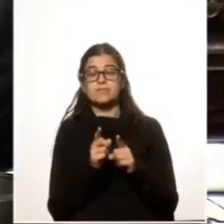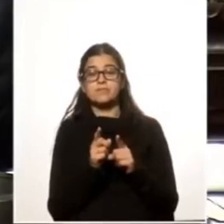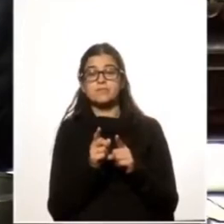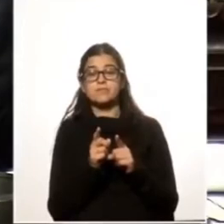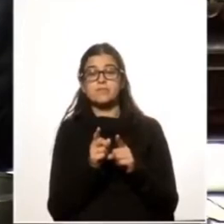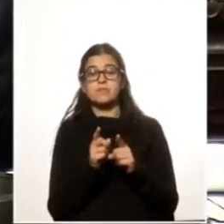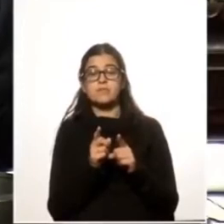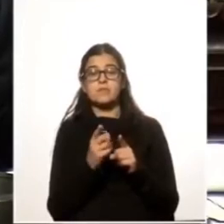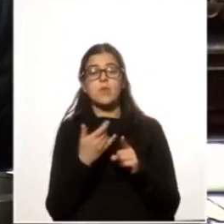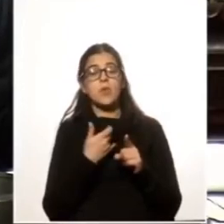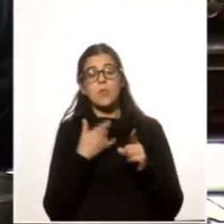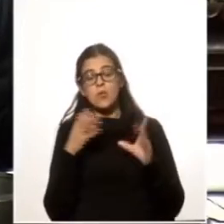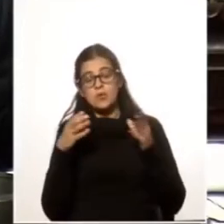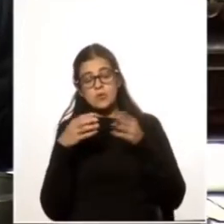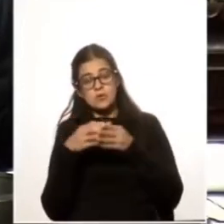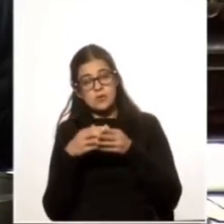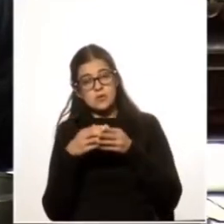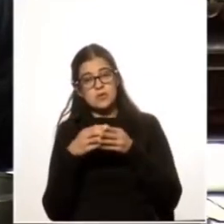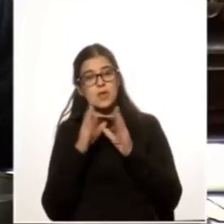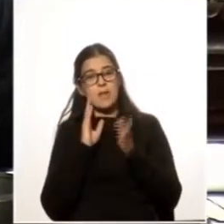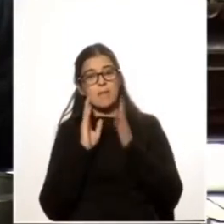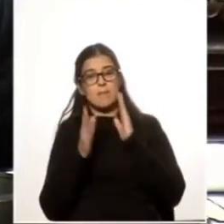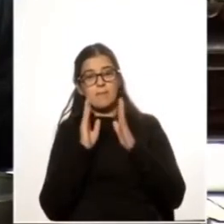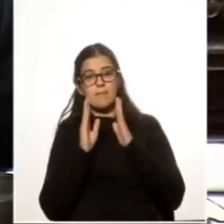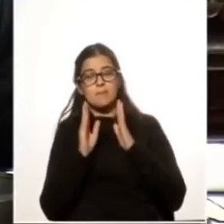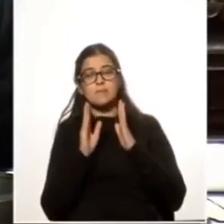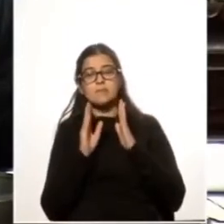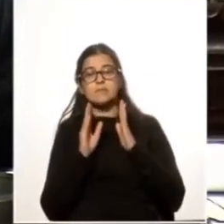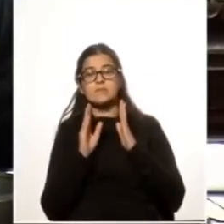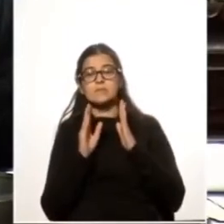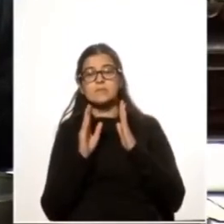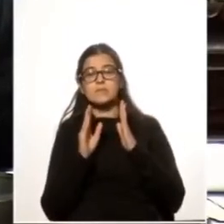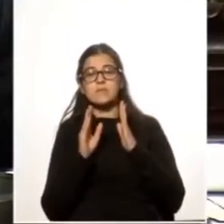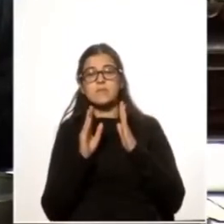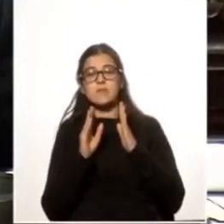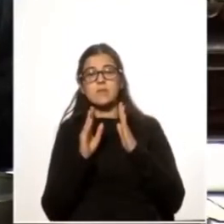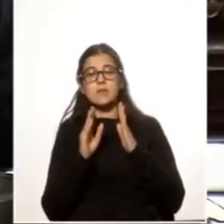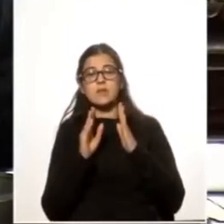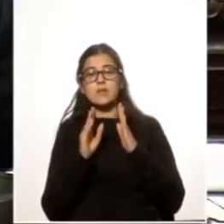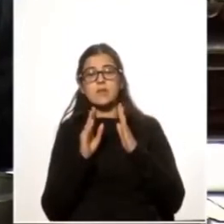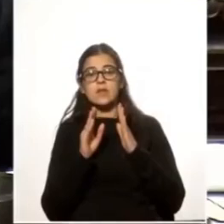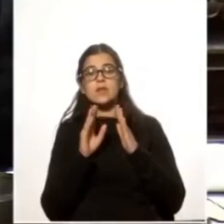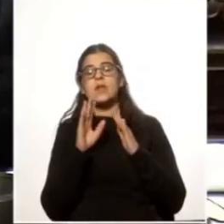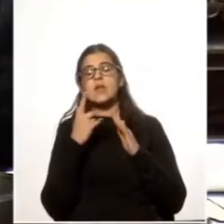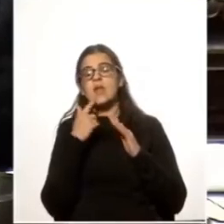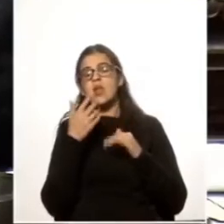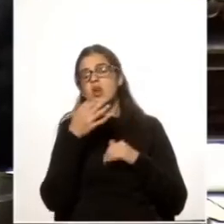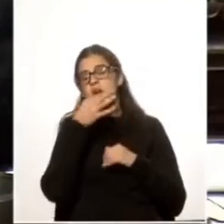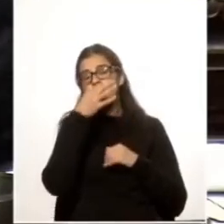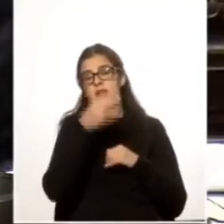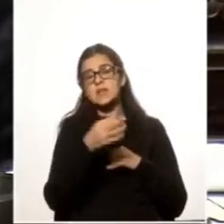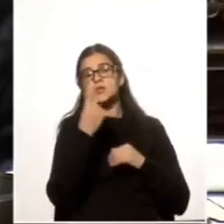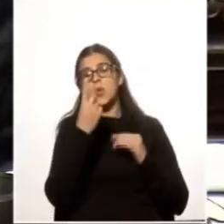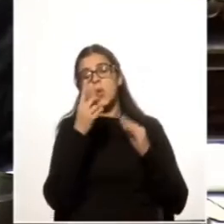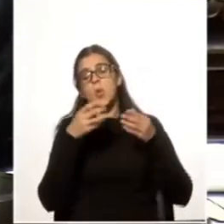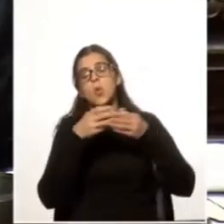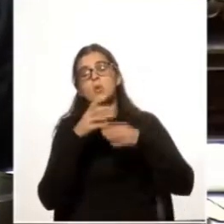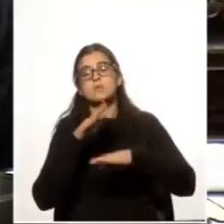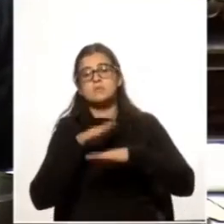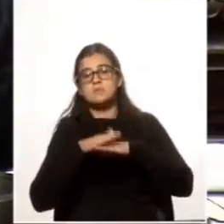bancada parlamentaria, en sujeción a lo que dice un órgano